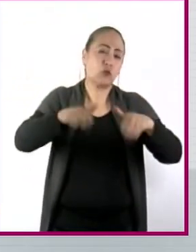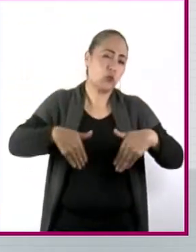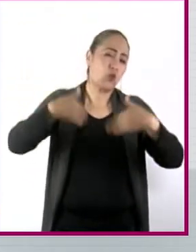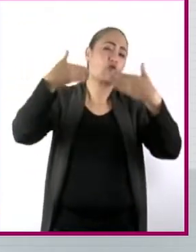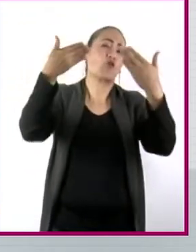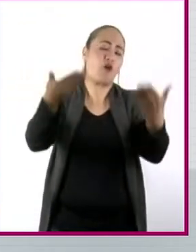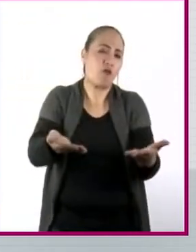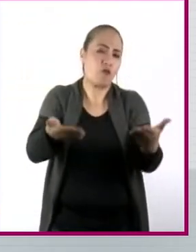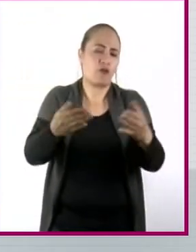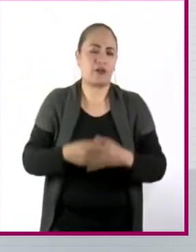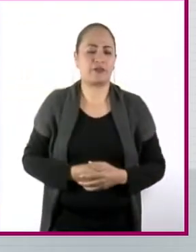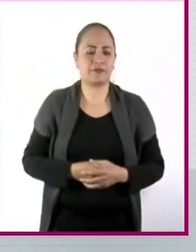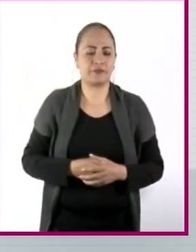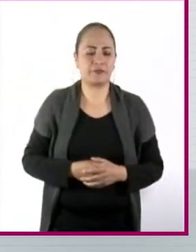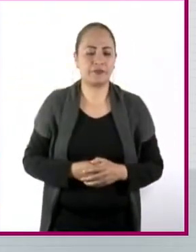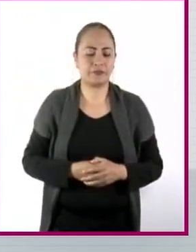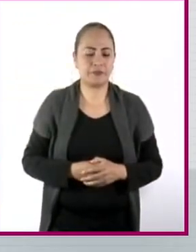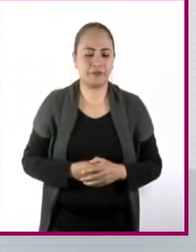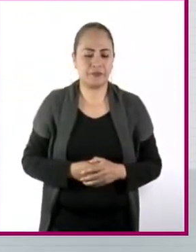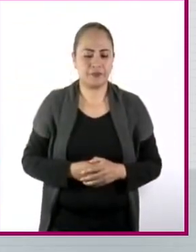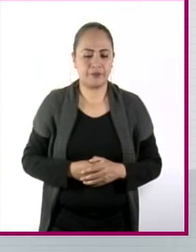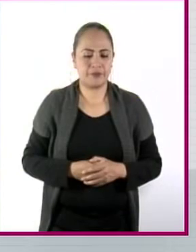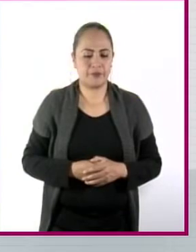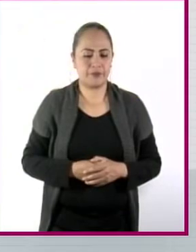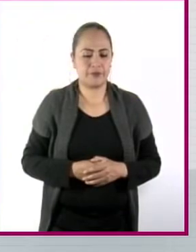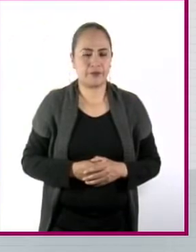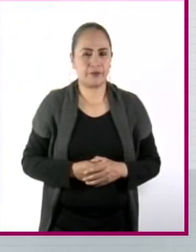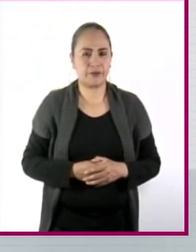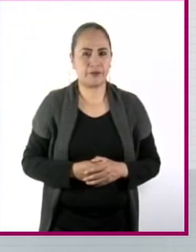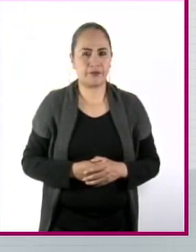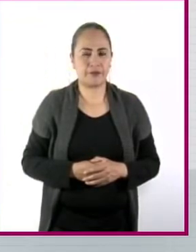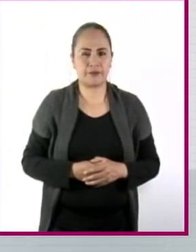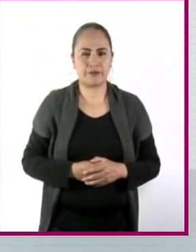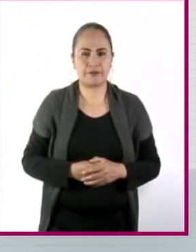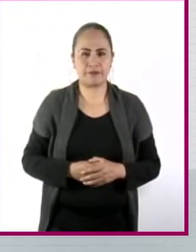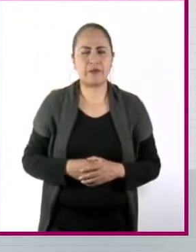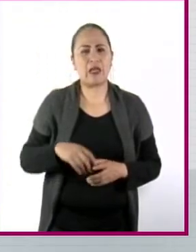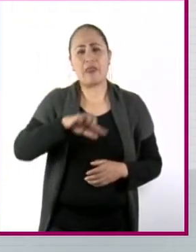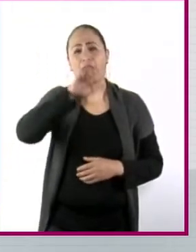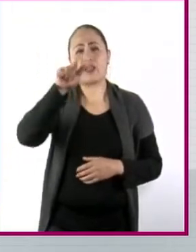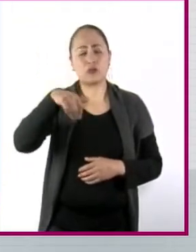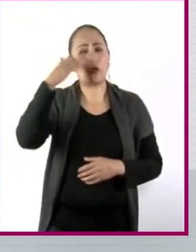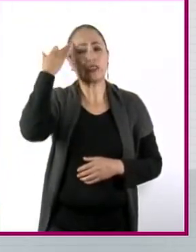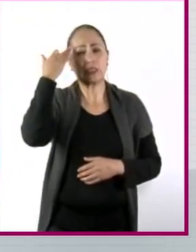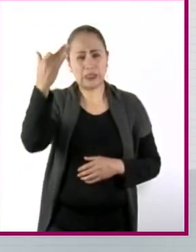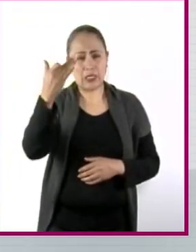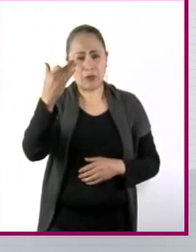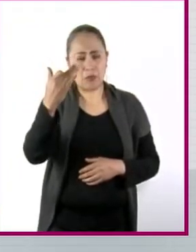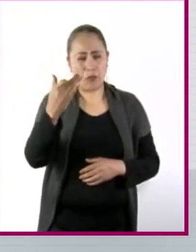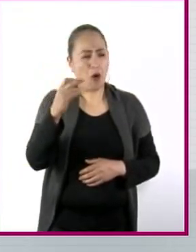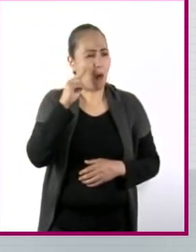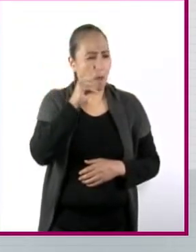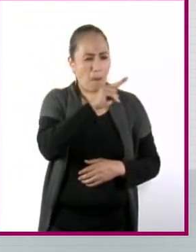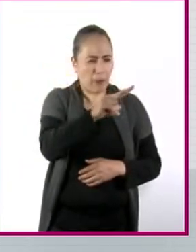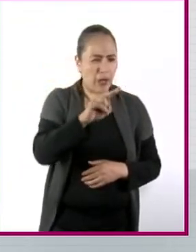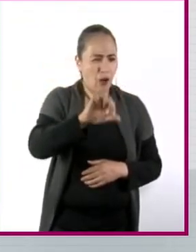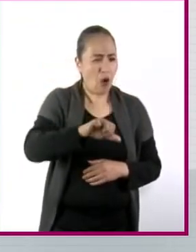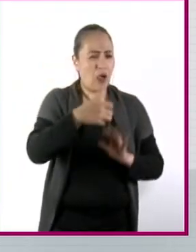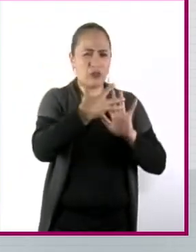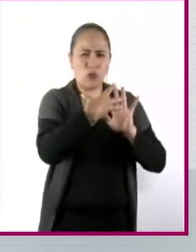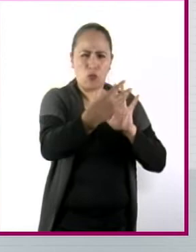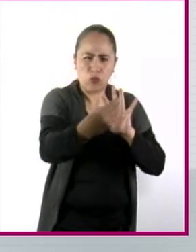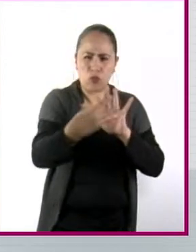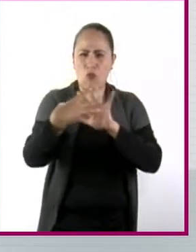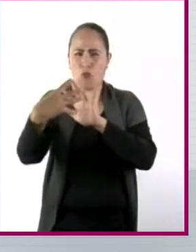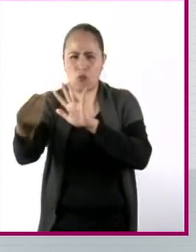estudiantil. Y entonces, después de determinado tiempo, se empieza a ver reflejado en las comunidades. Y creo que